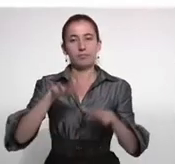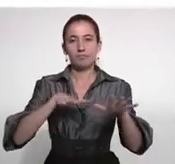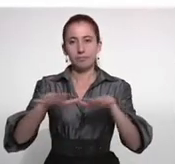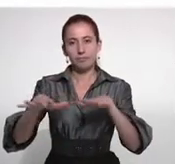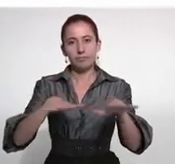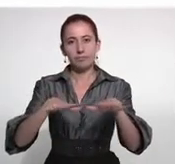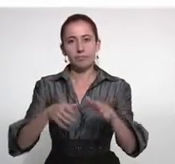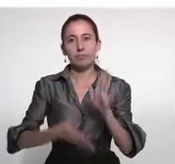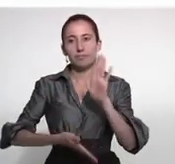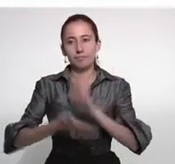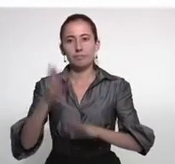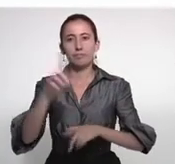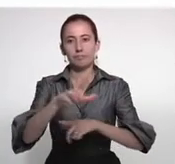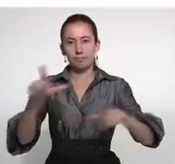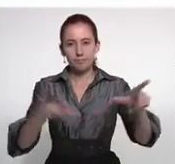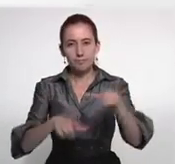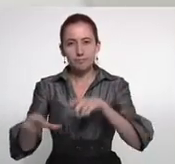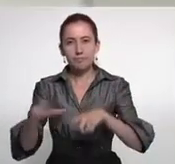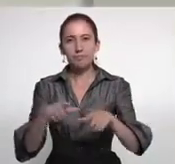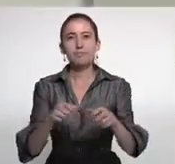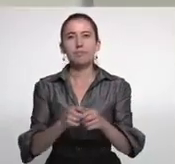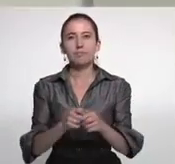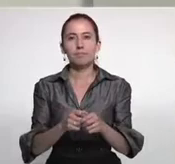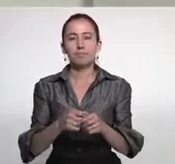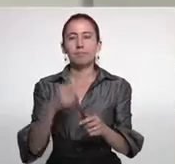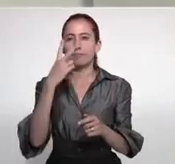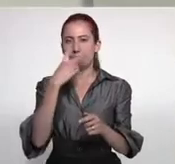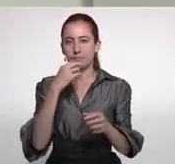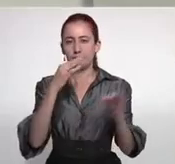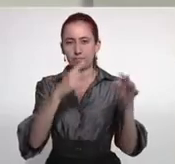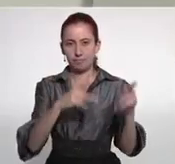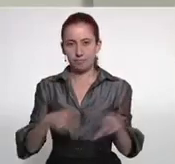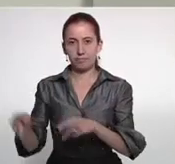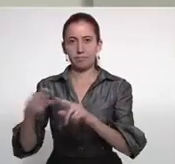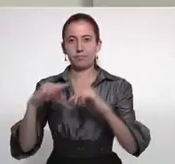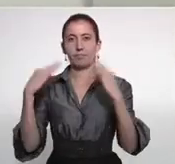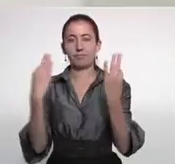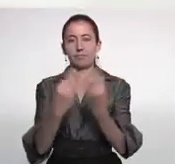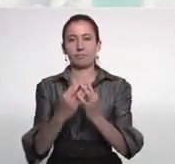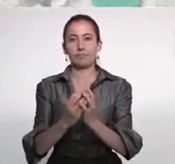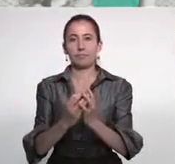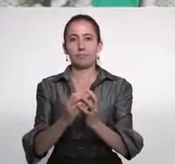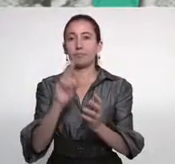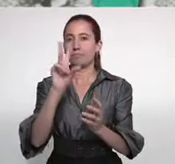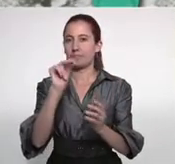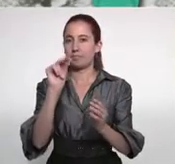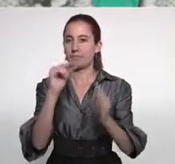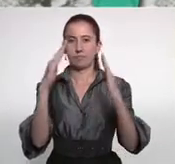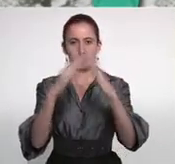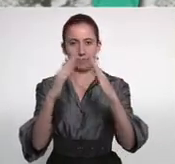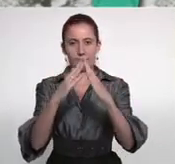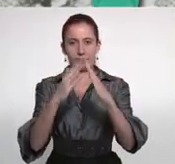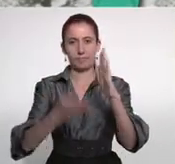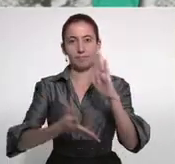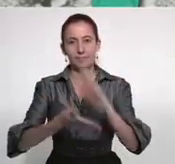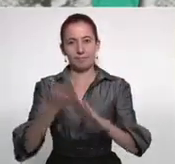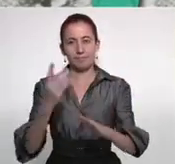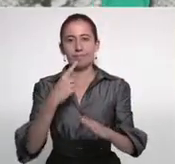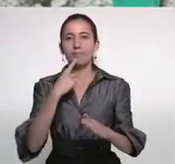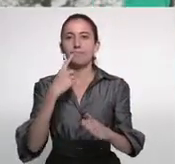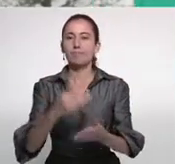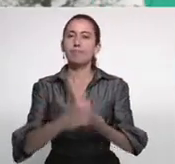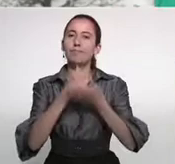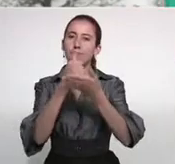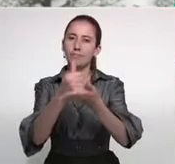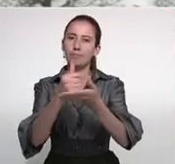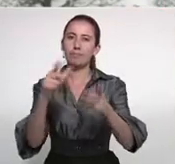sismo, trasládese al lugar seguro en su vivienda determinada en el plan familiar de emergencia. Si está fuera de su vivienda, pida ayuda a otras